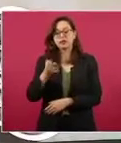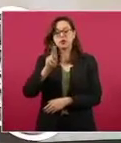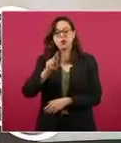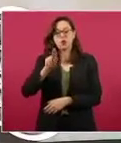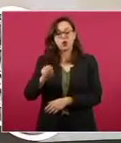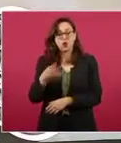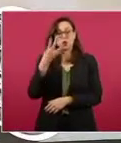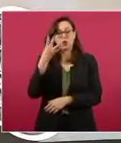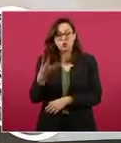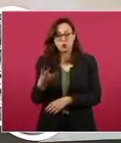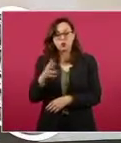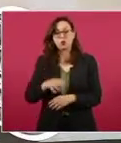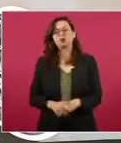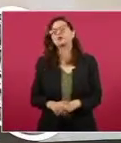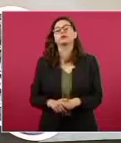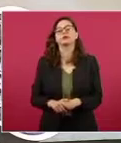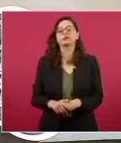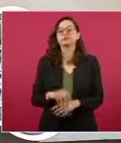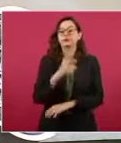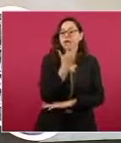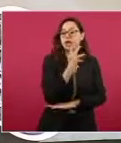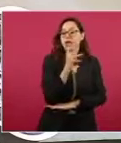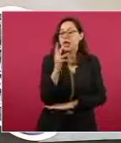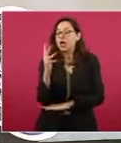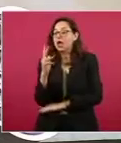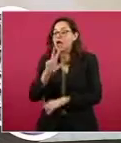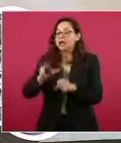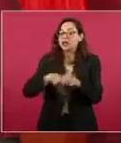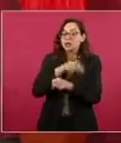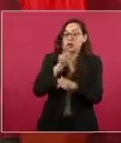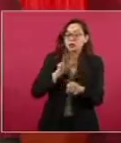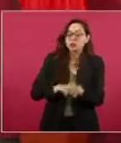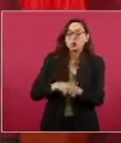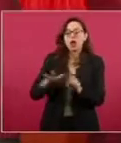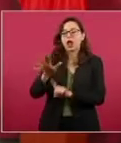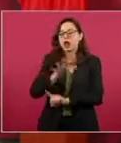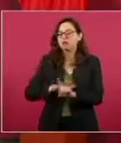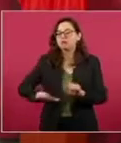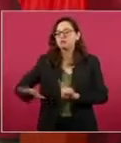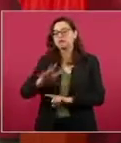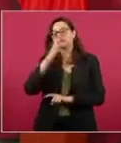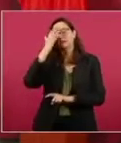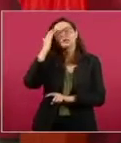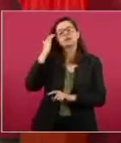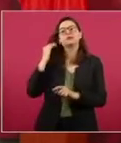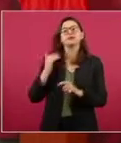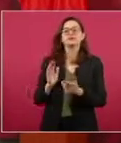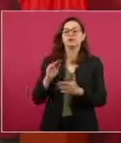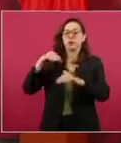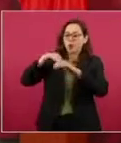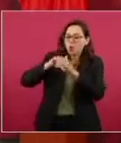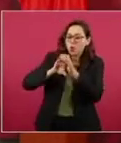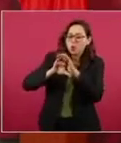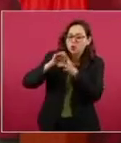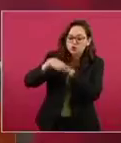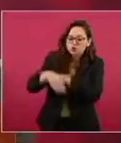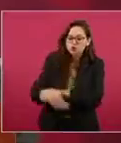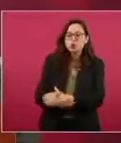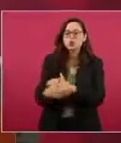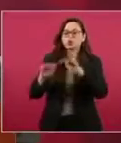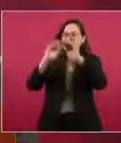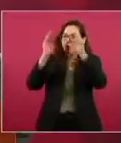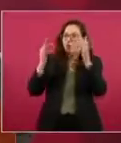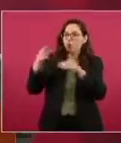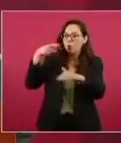cuanto a rasgos naturales asociados a contexto arqueológico, como pueden ser cuevas, pozos y cenotes, nos